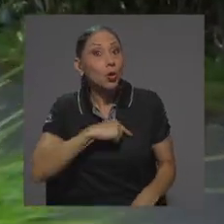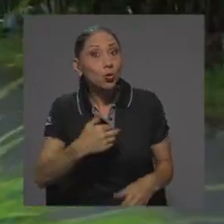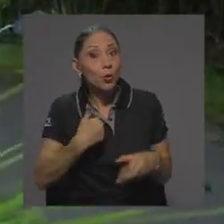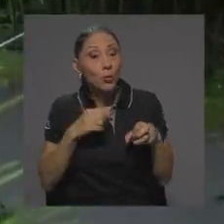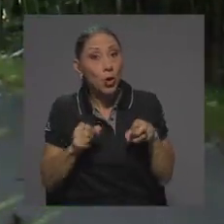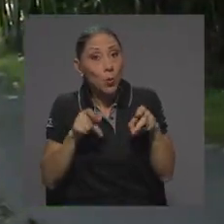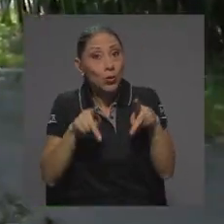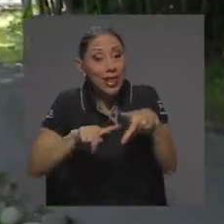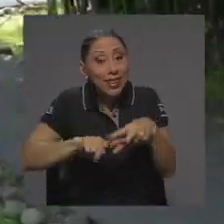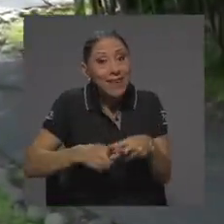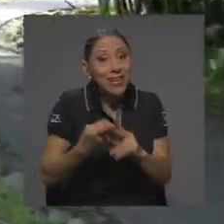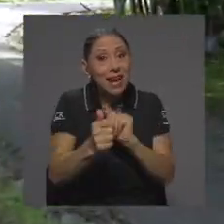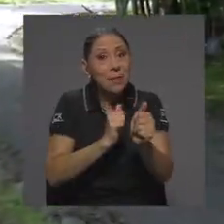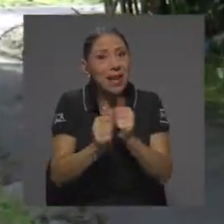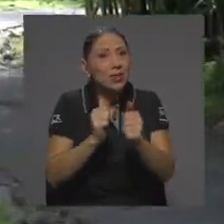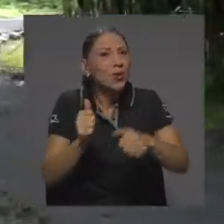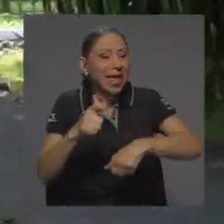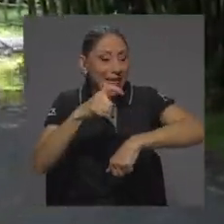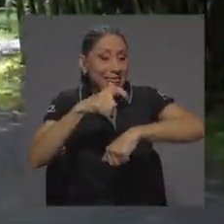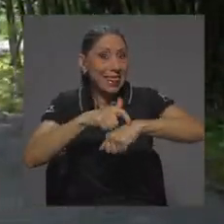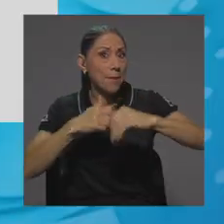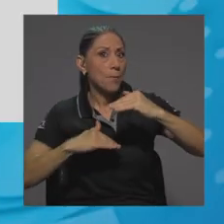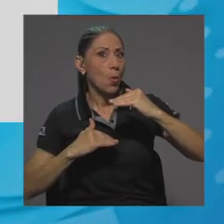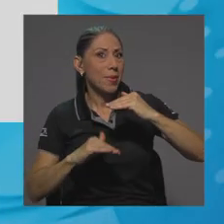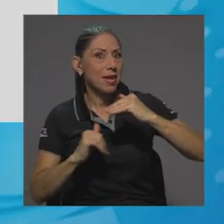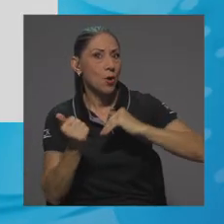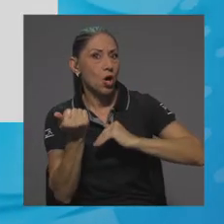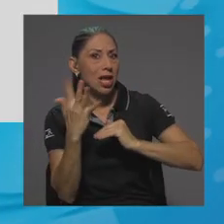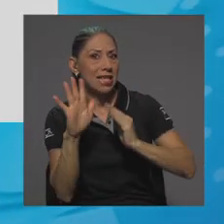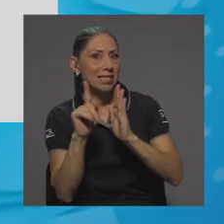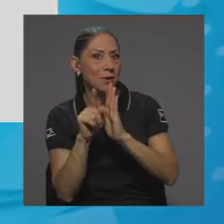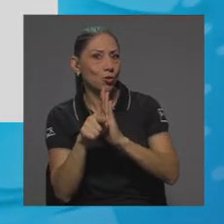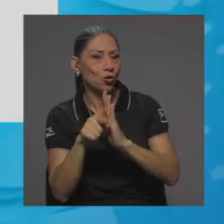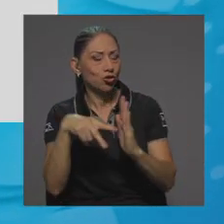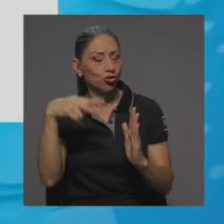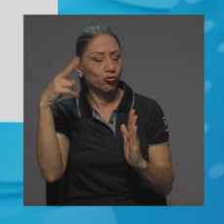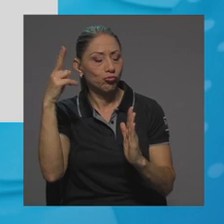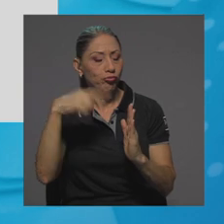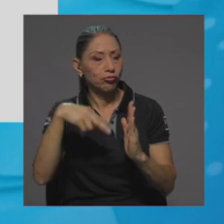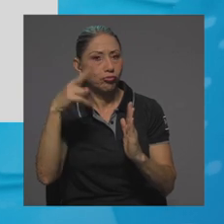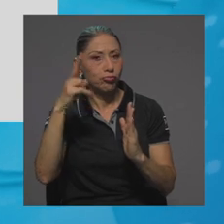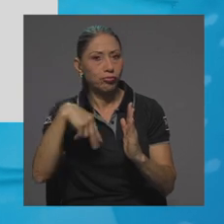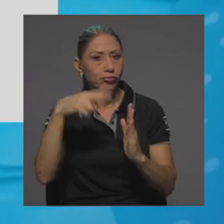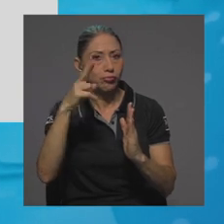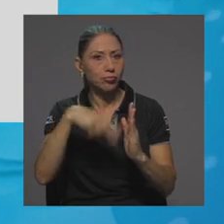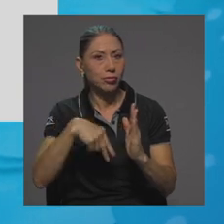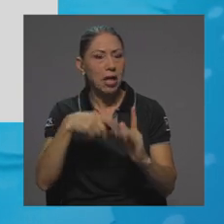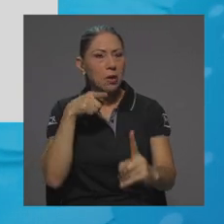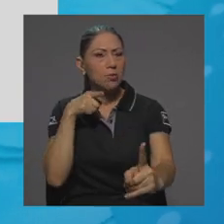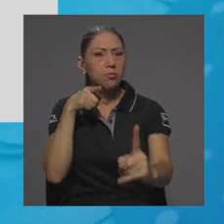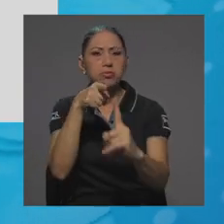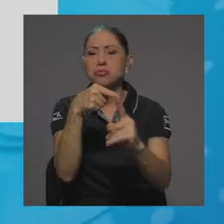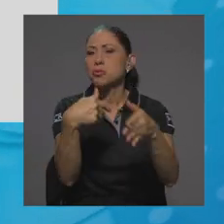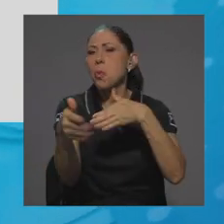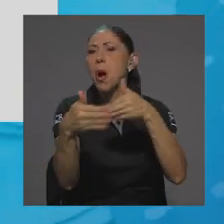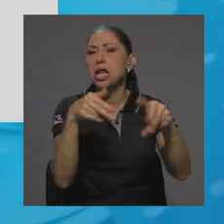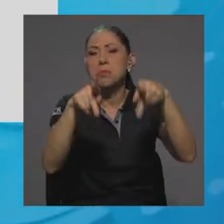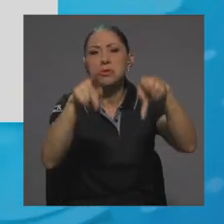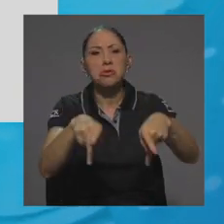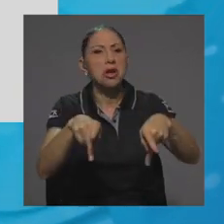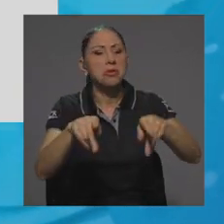consiste en 15 minutos mínimo de lectura, destinada a cualquier población, sea en